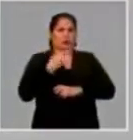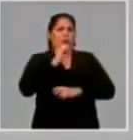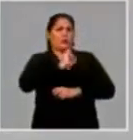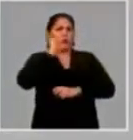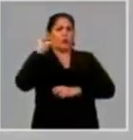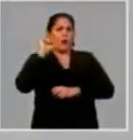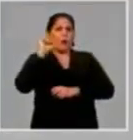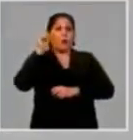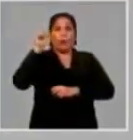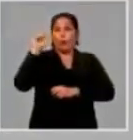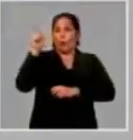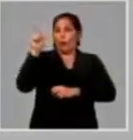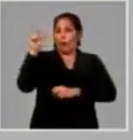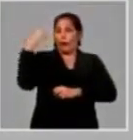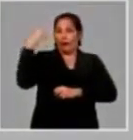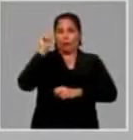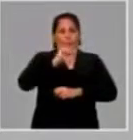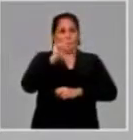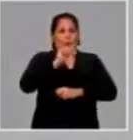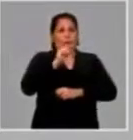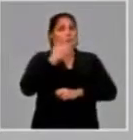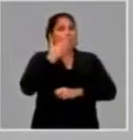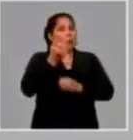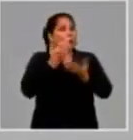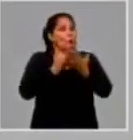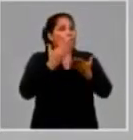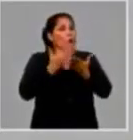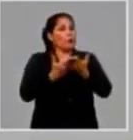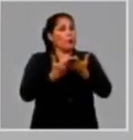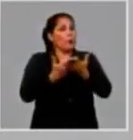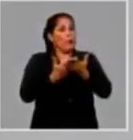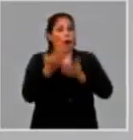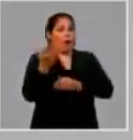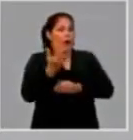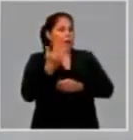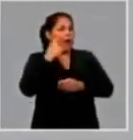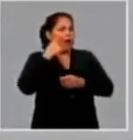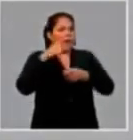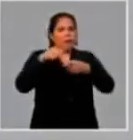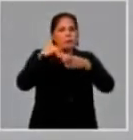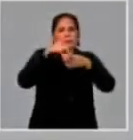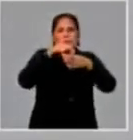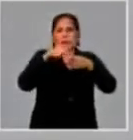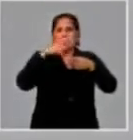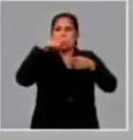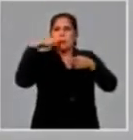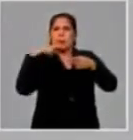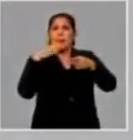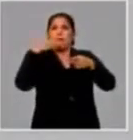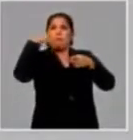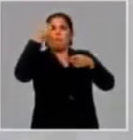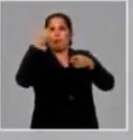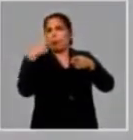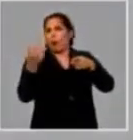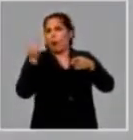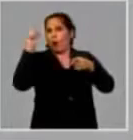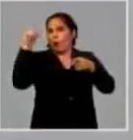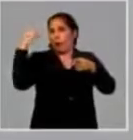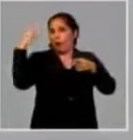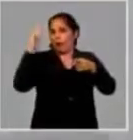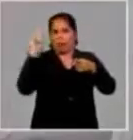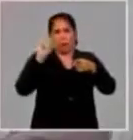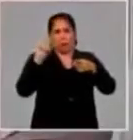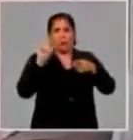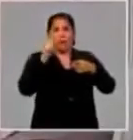logrado ya, tenemos en proceso pruebas de estabilidad acelerado, varias formulaciones de pasta dental, las cuales